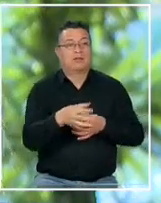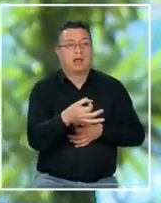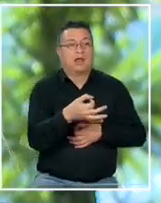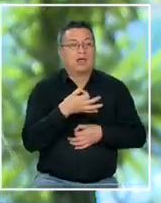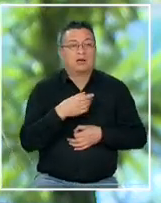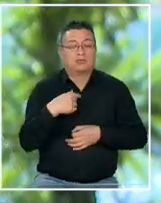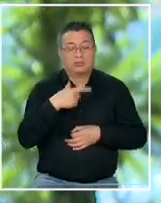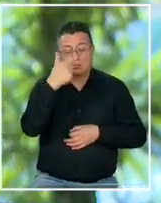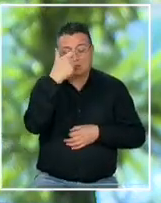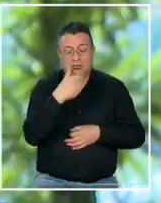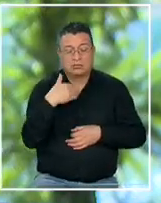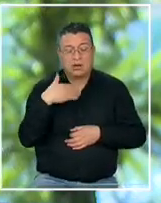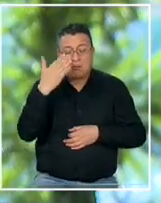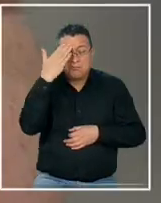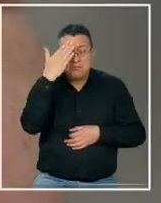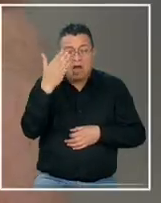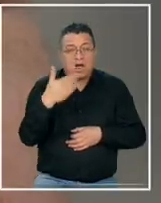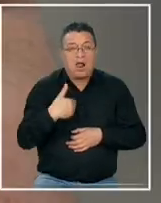niño malo